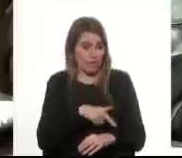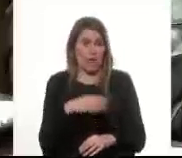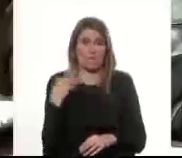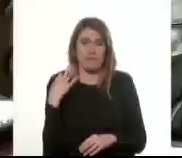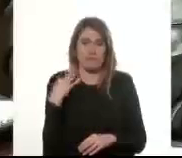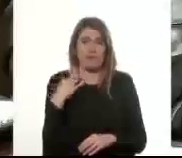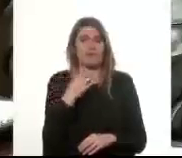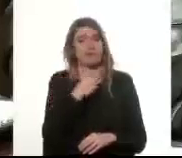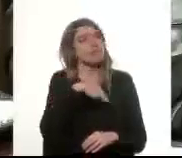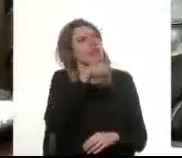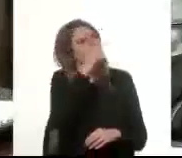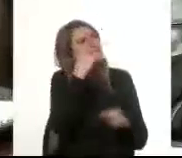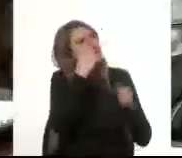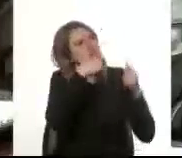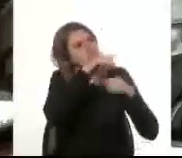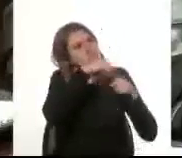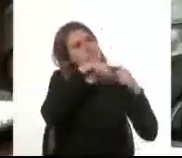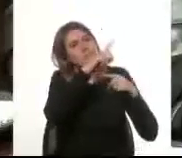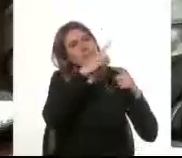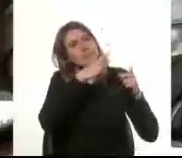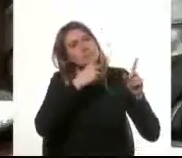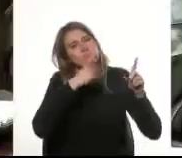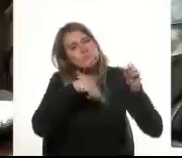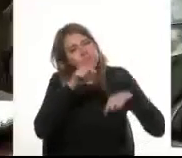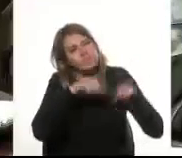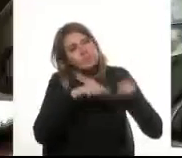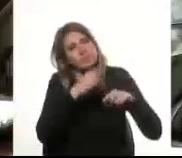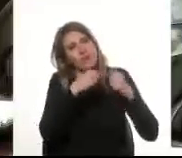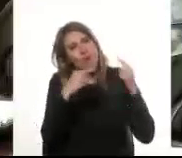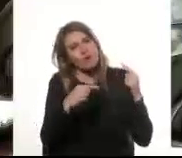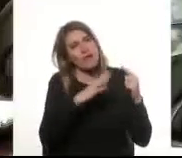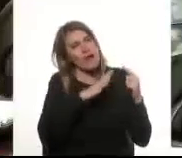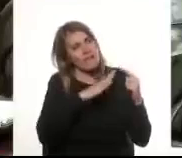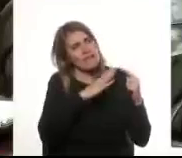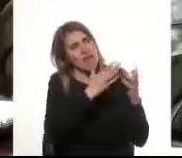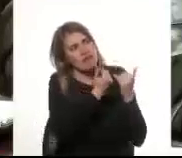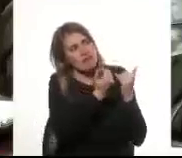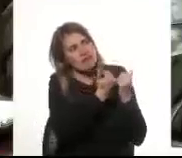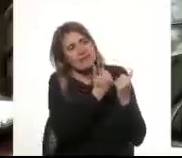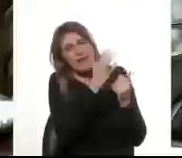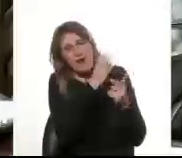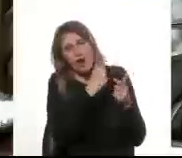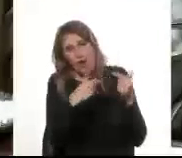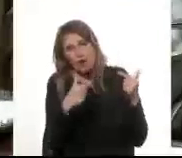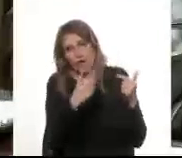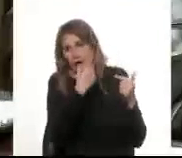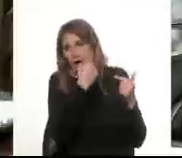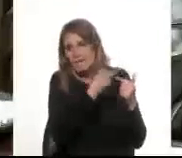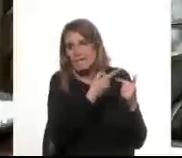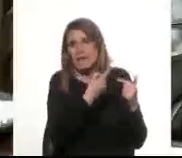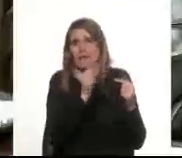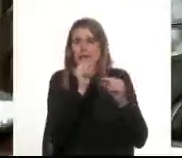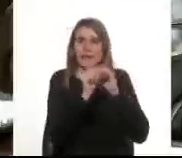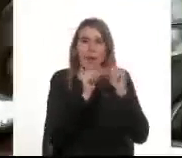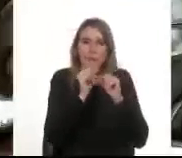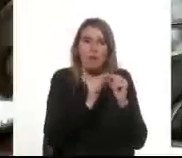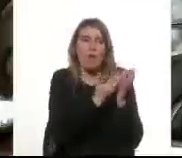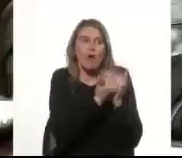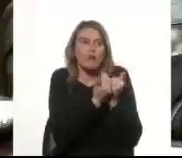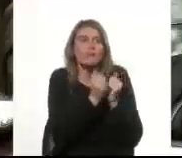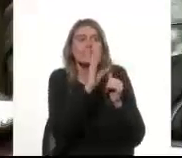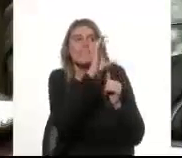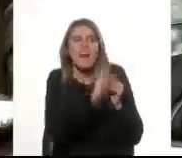A mover todo lo que quedaba de nuestra diáspora Para que gotearan y gotearan recursos